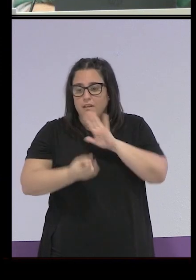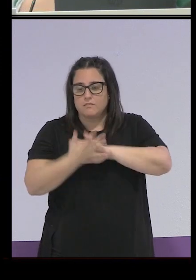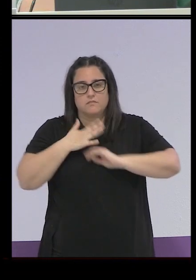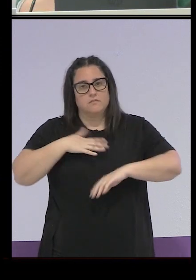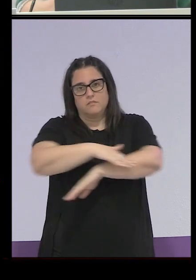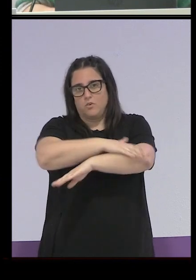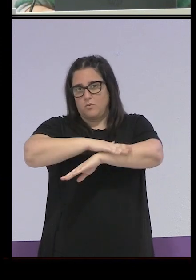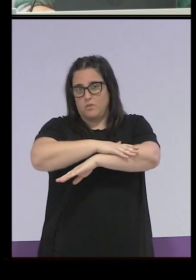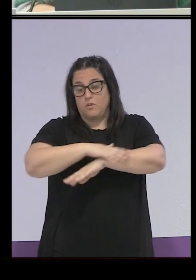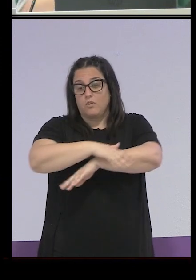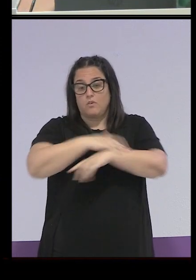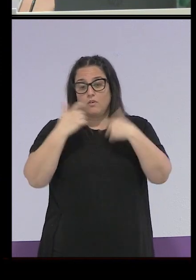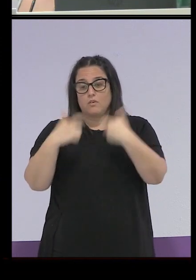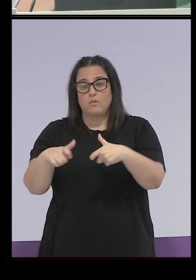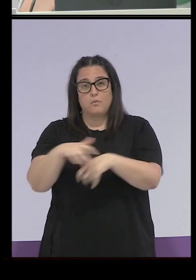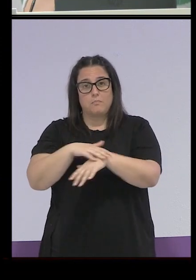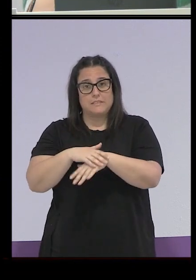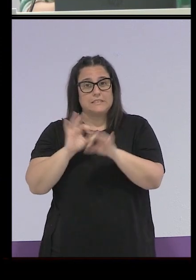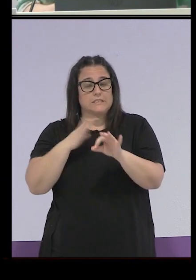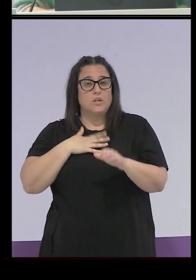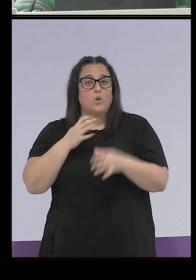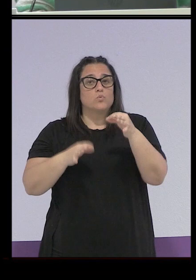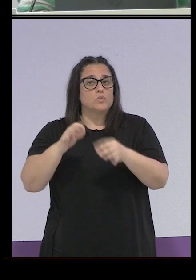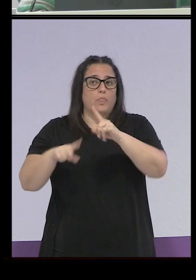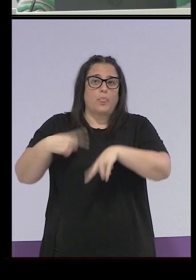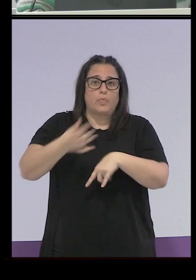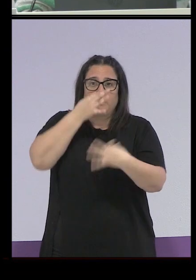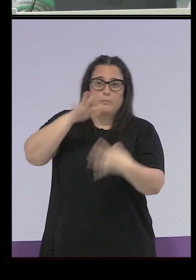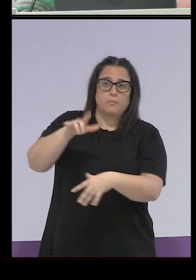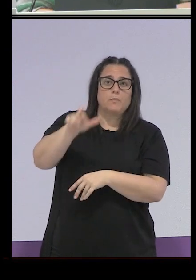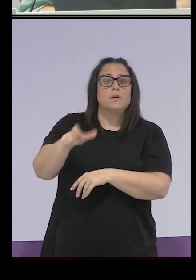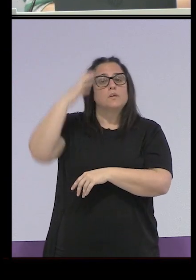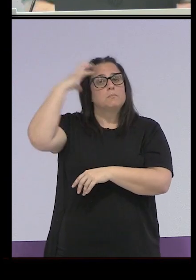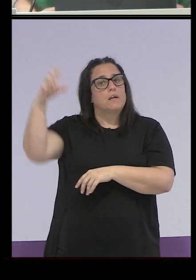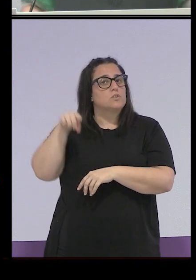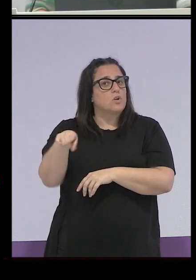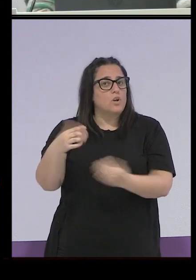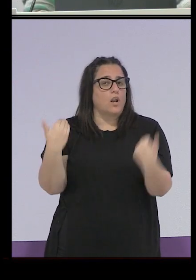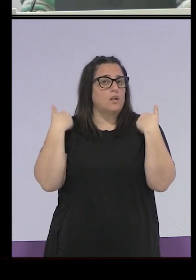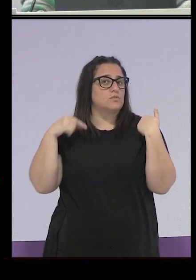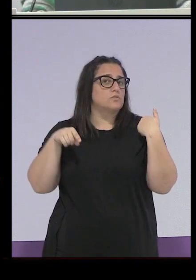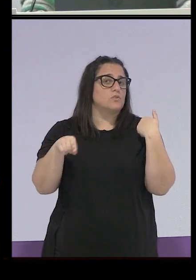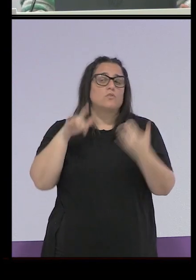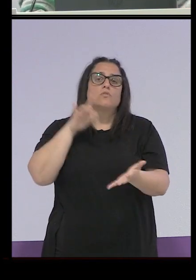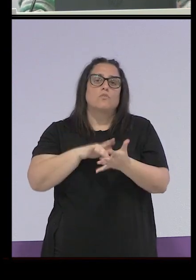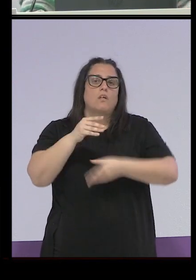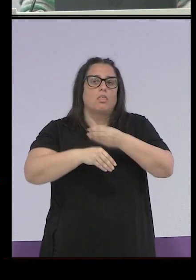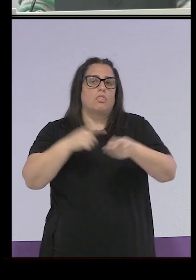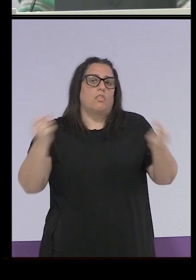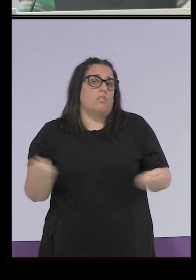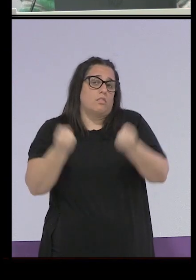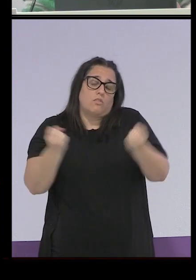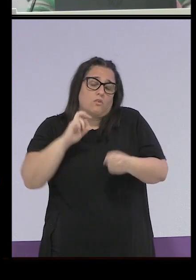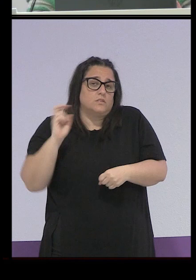el Estado quien a través del Ministerio de Justicia y luego delegando las funciones al patronato, llevó a cabo una serie de acciones